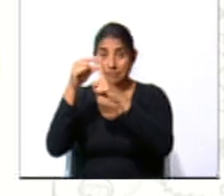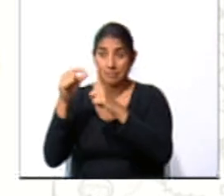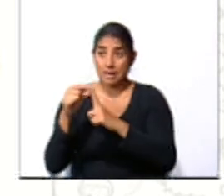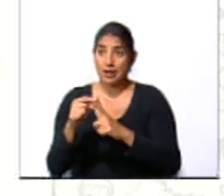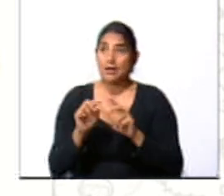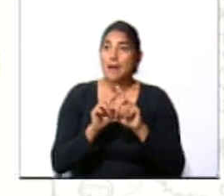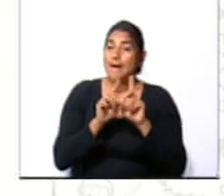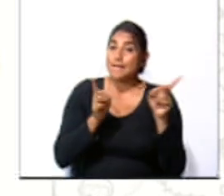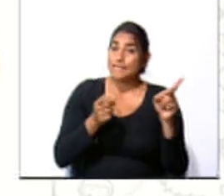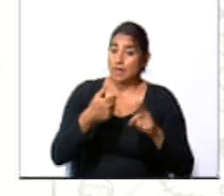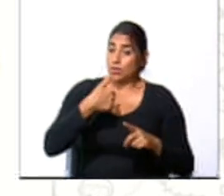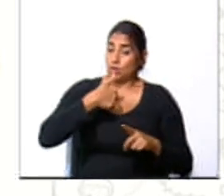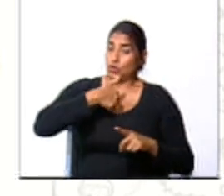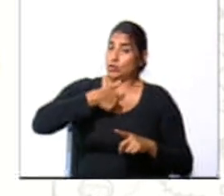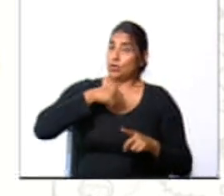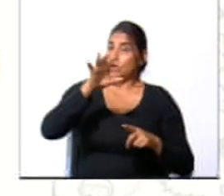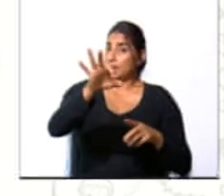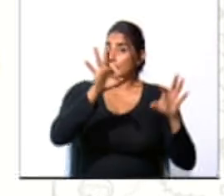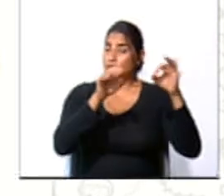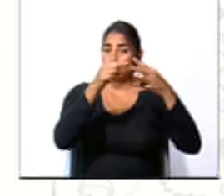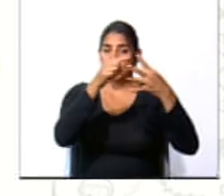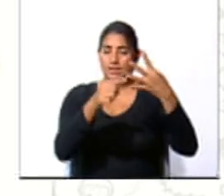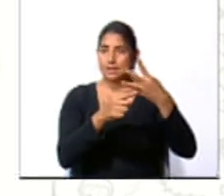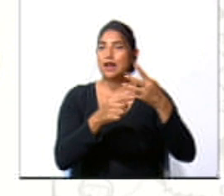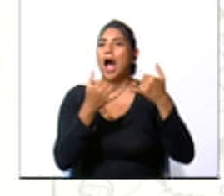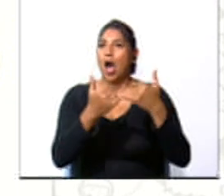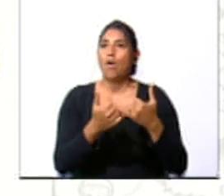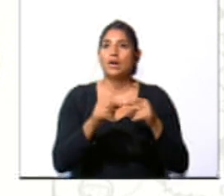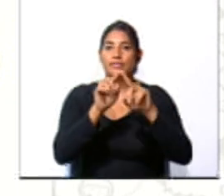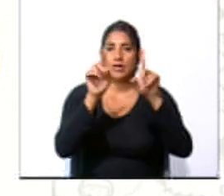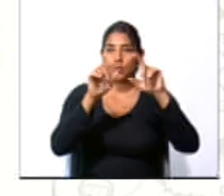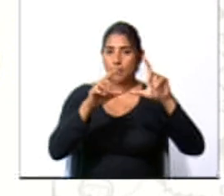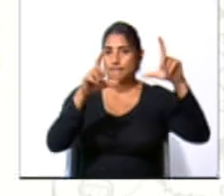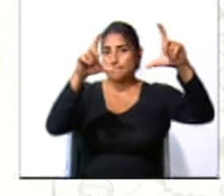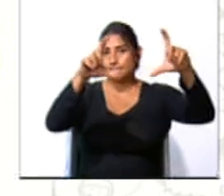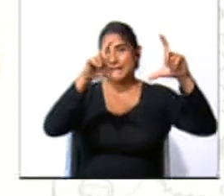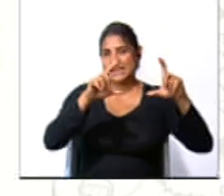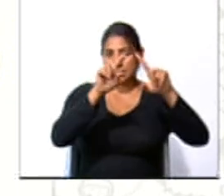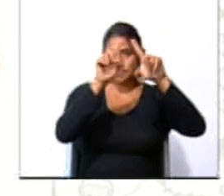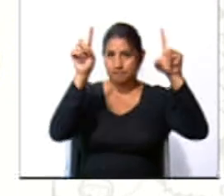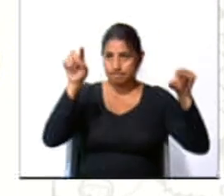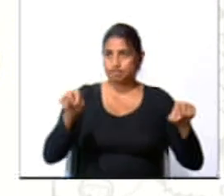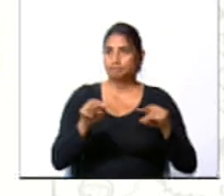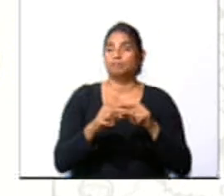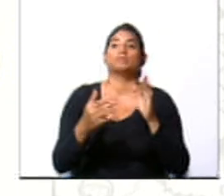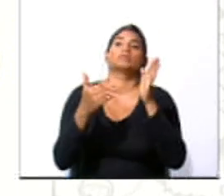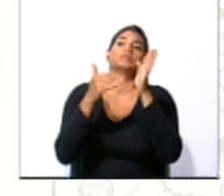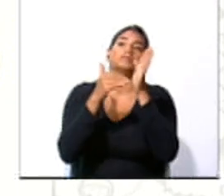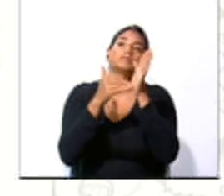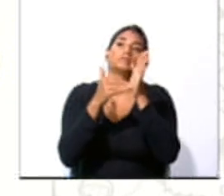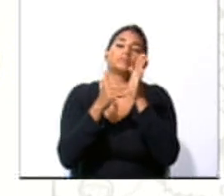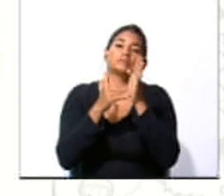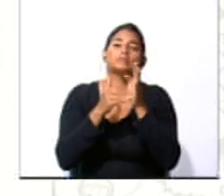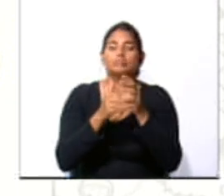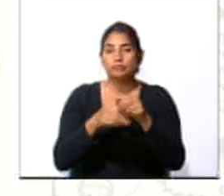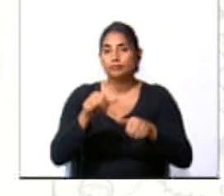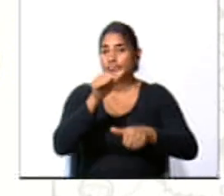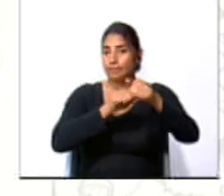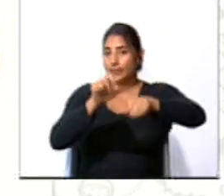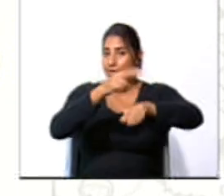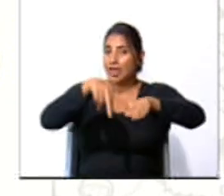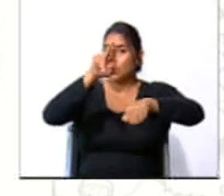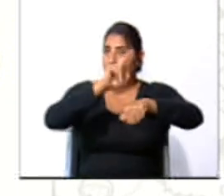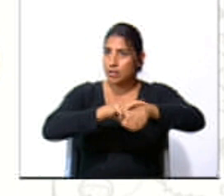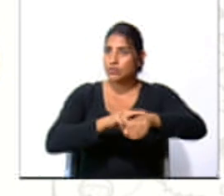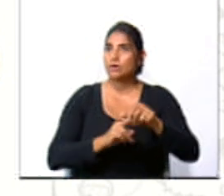pero en mi caso yo seleccioné esas que ahora tengo destacadas en esta otra plantilla. De nuevo, el teatro nacional, observen el